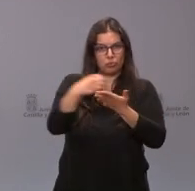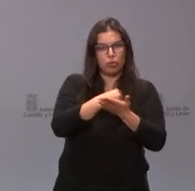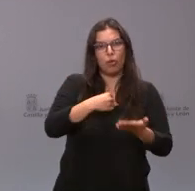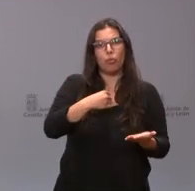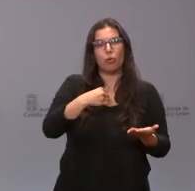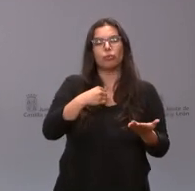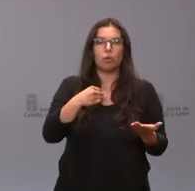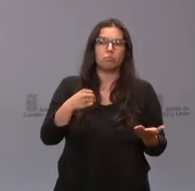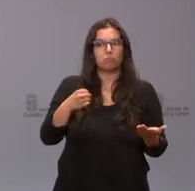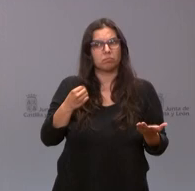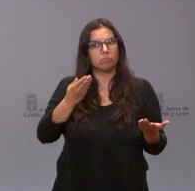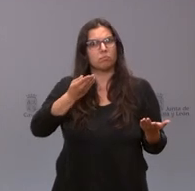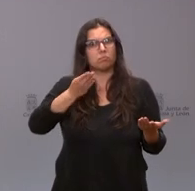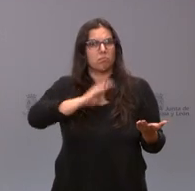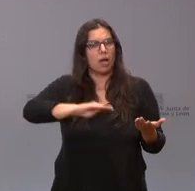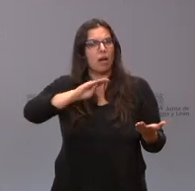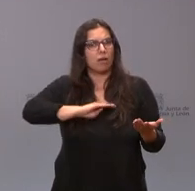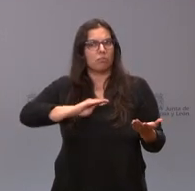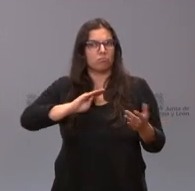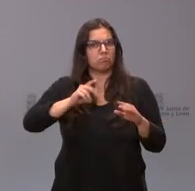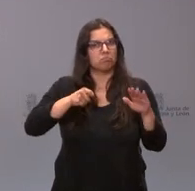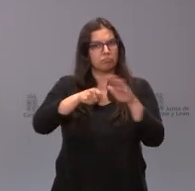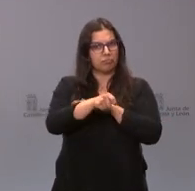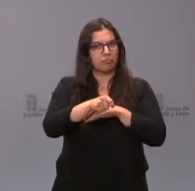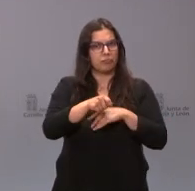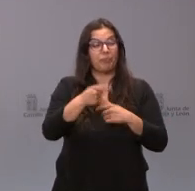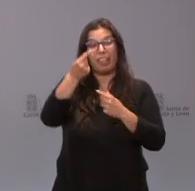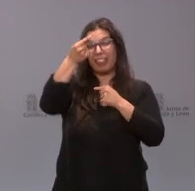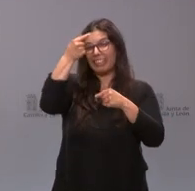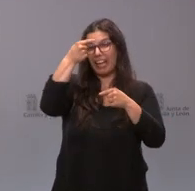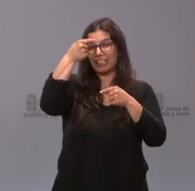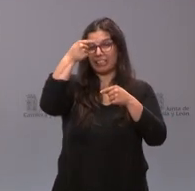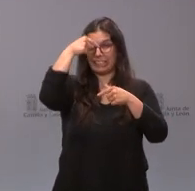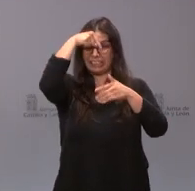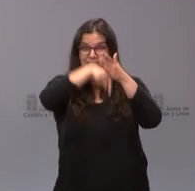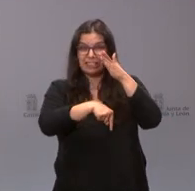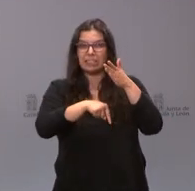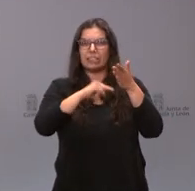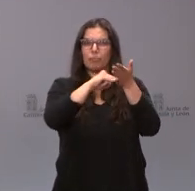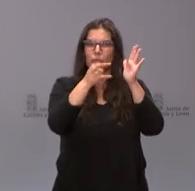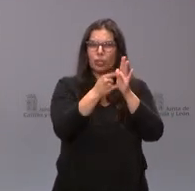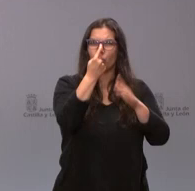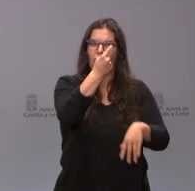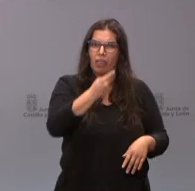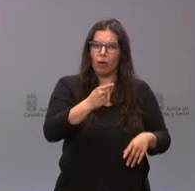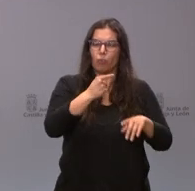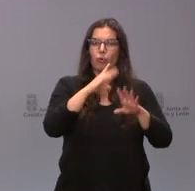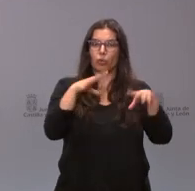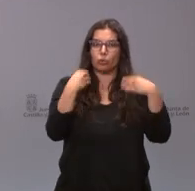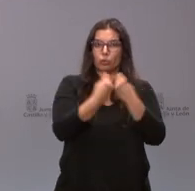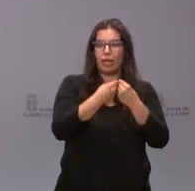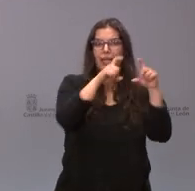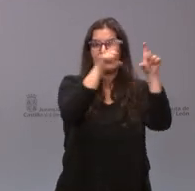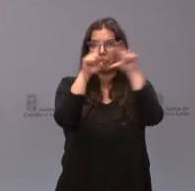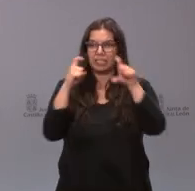volumen ciertamente relevante de inversión. El detalle lo tienen proyecto a proyecto hasta el total de las 43 empresas,